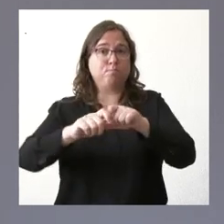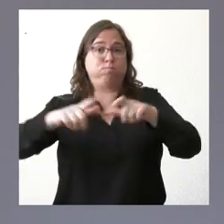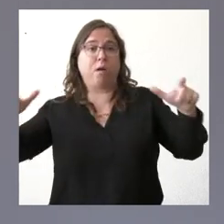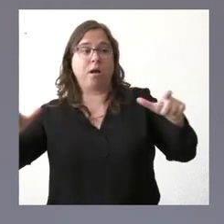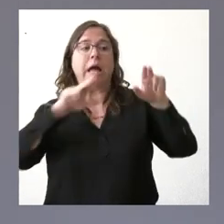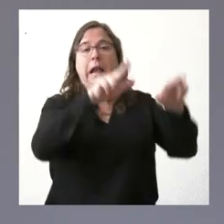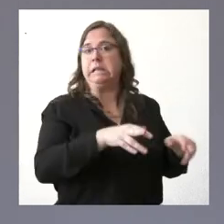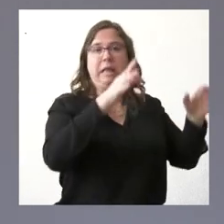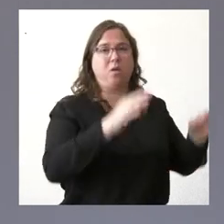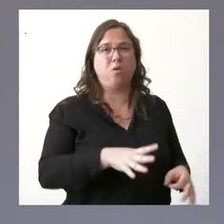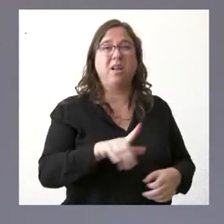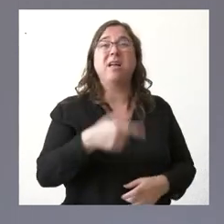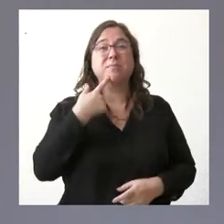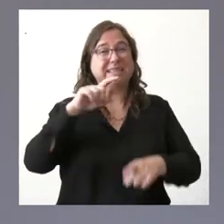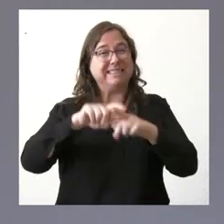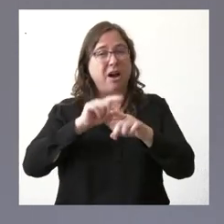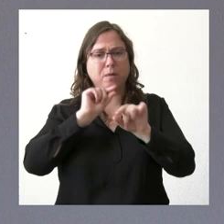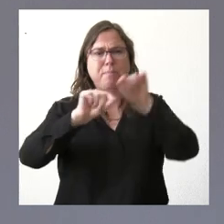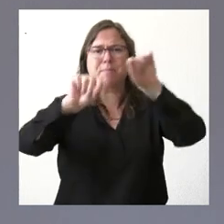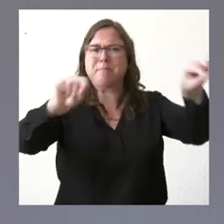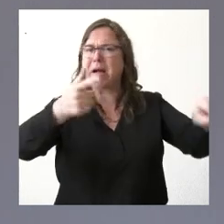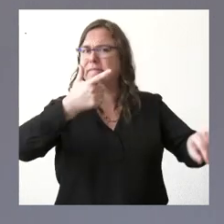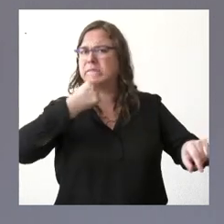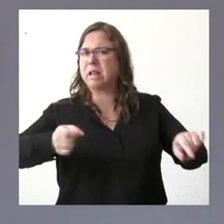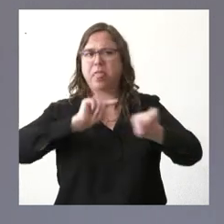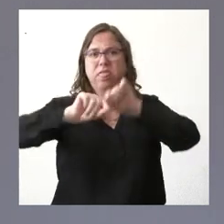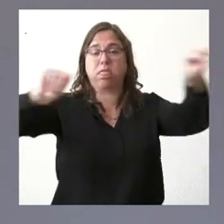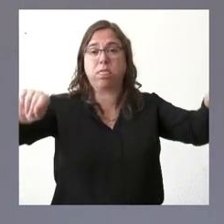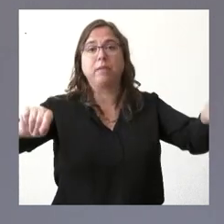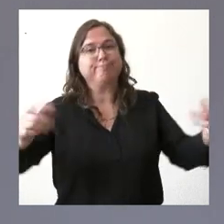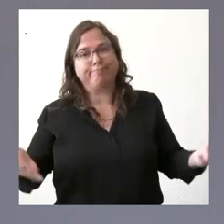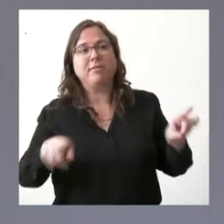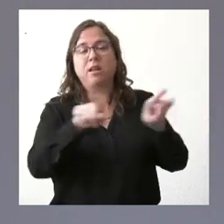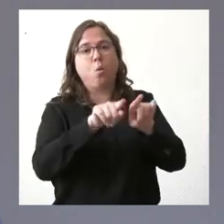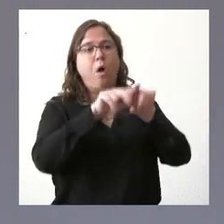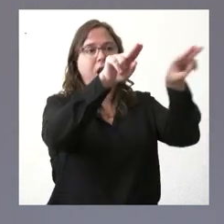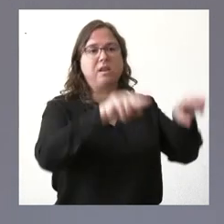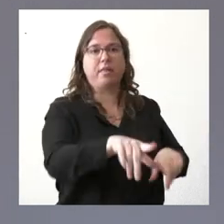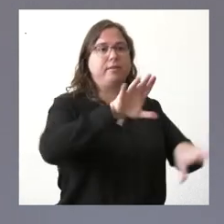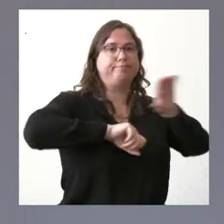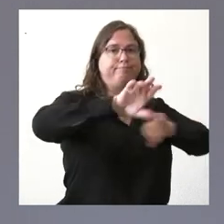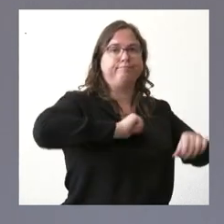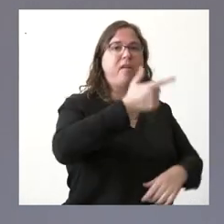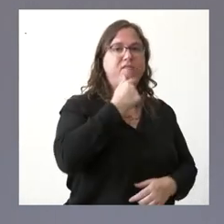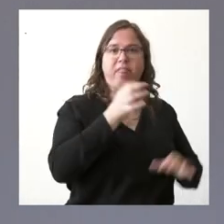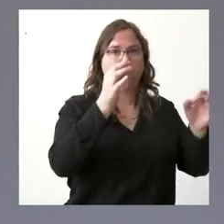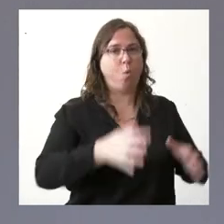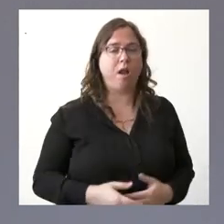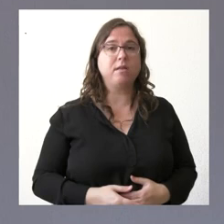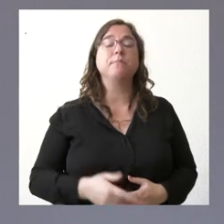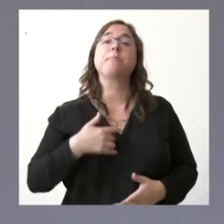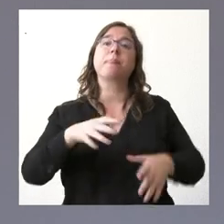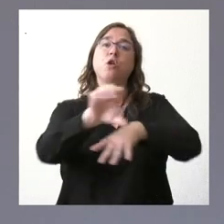tanta transmisibilidad como las que tienen las actuales es fácil el contagio en los centros residenciales desde la